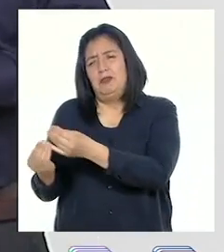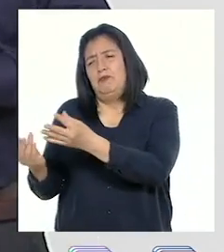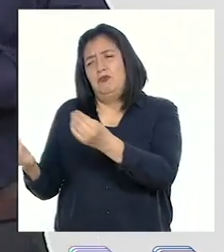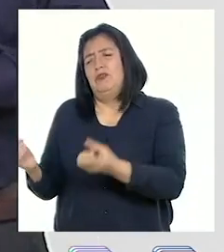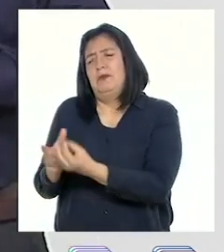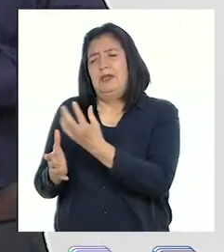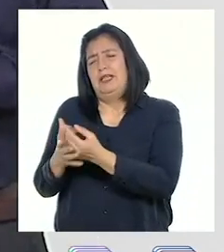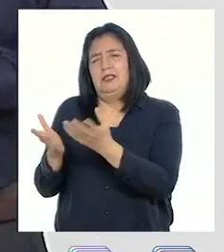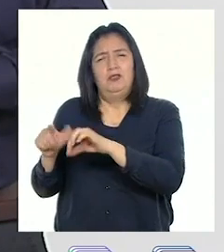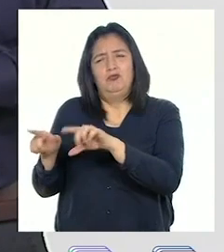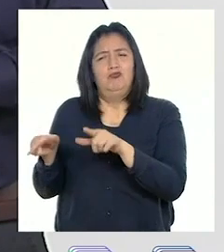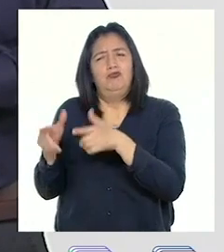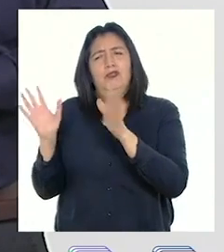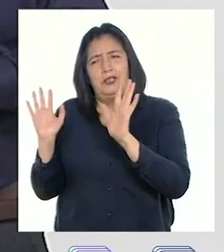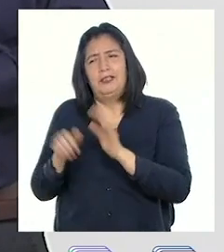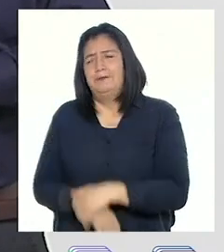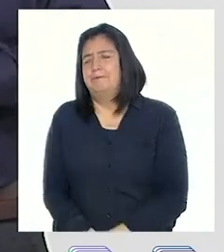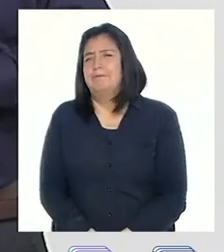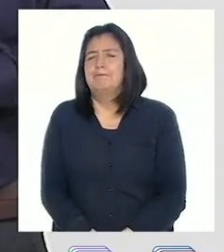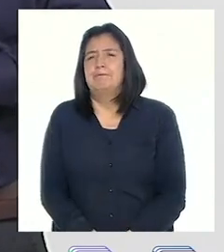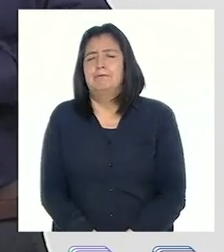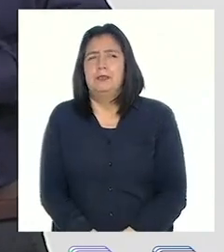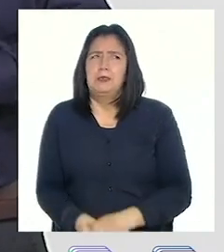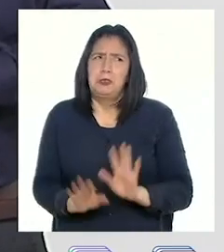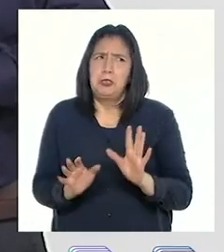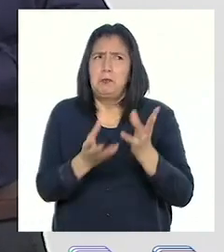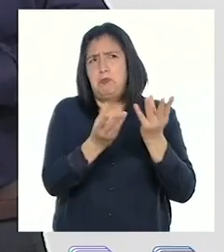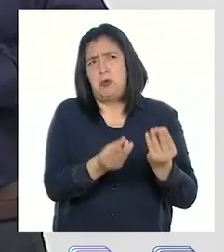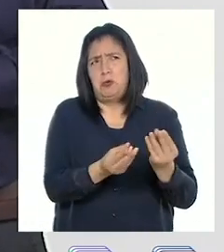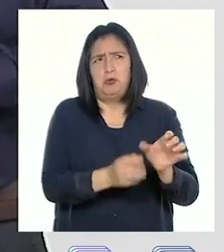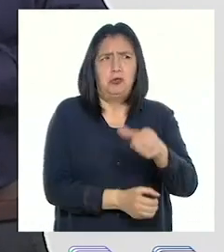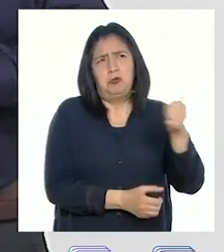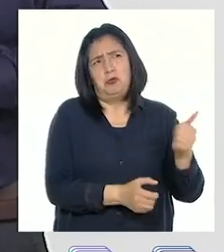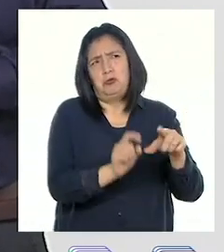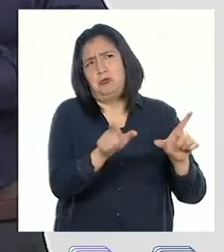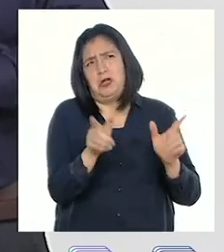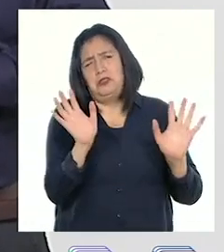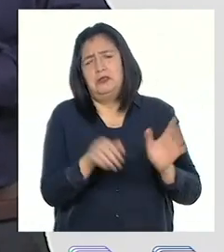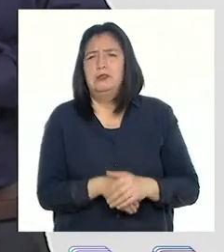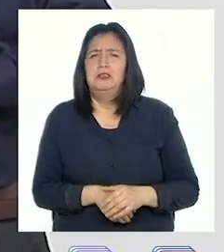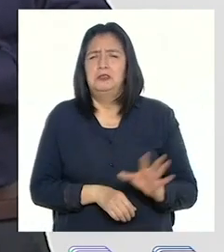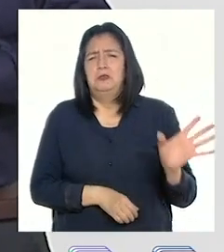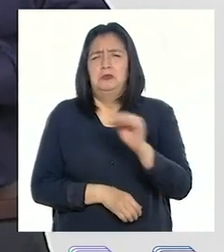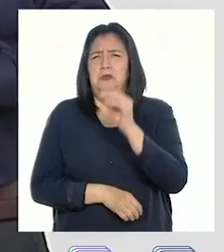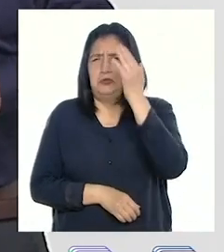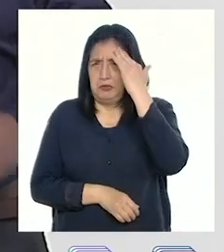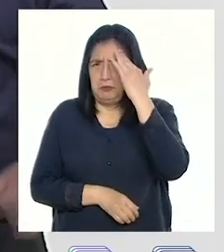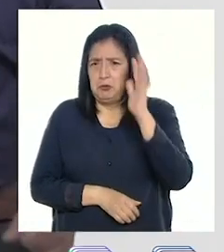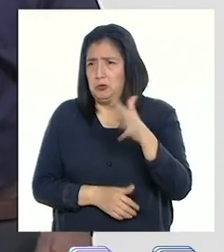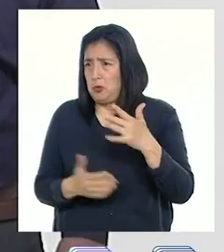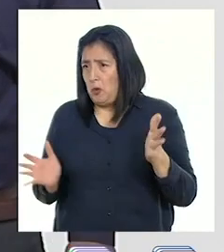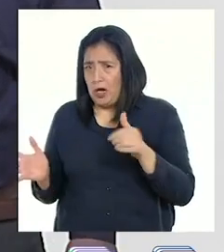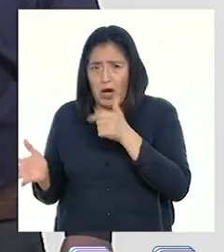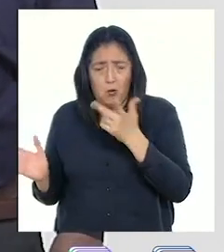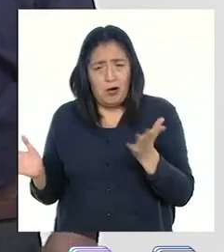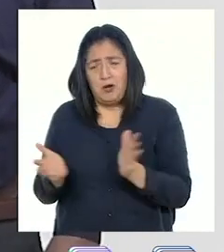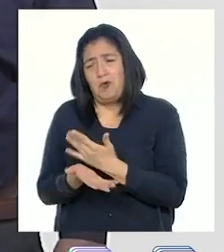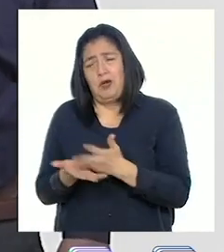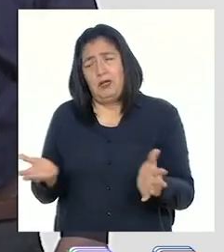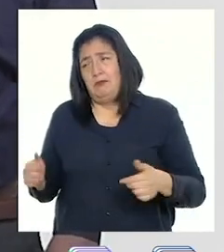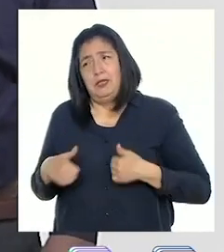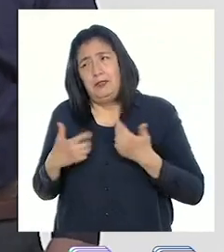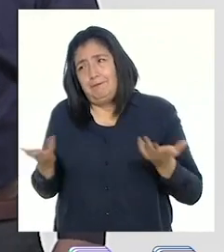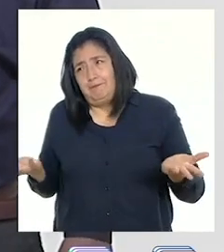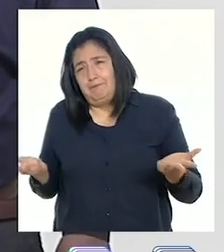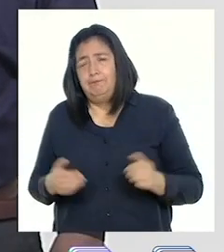muchas plantas en algunos lugares y muy pocas en otros. Todos sabemos que si no hay agua, no hay